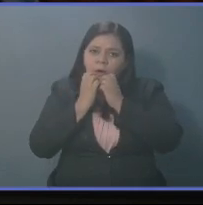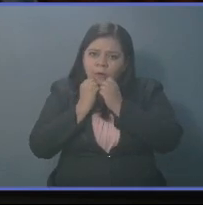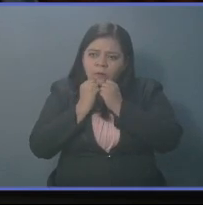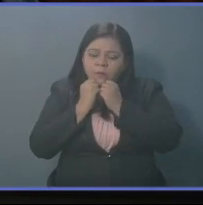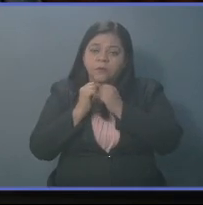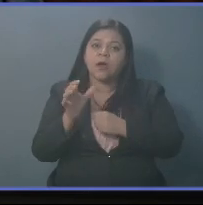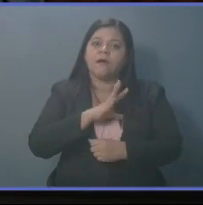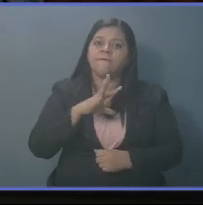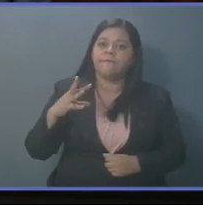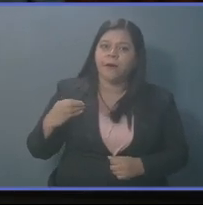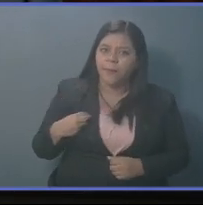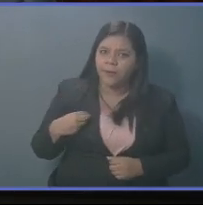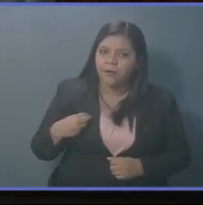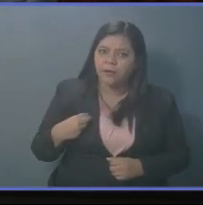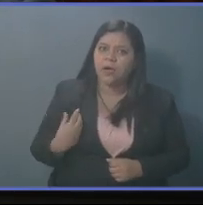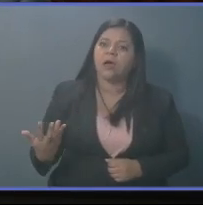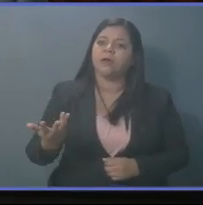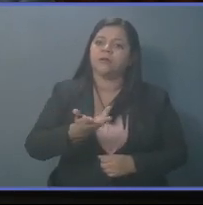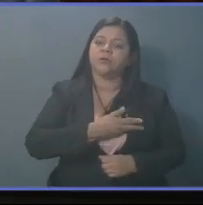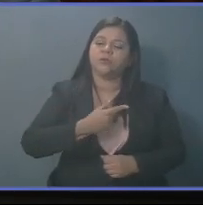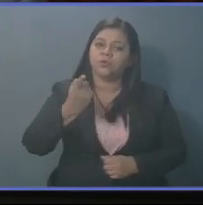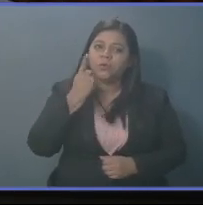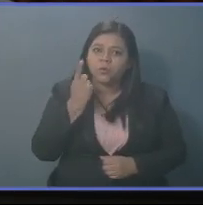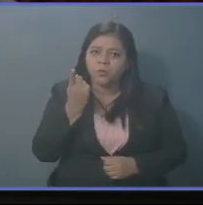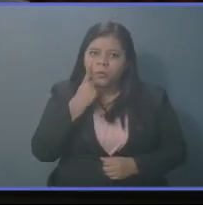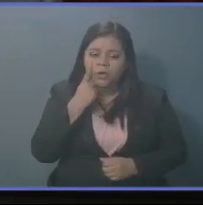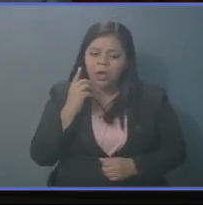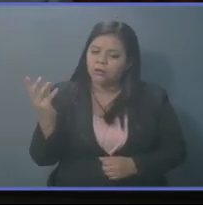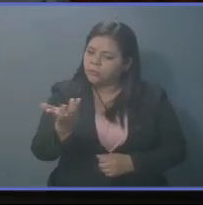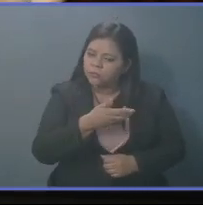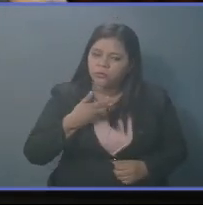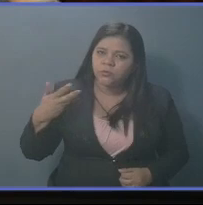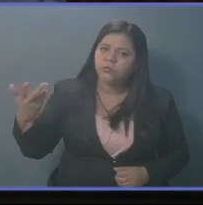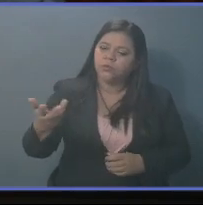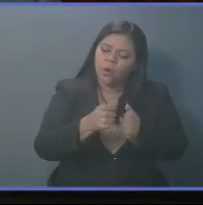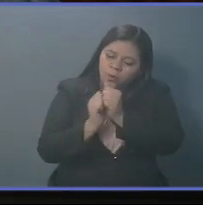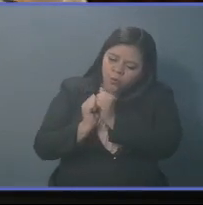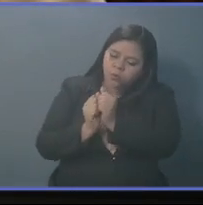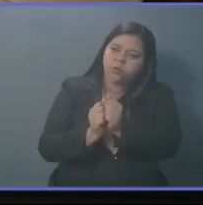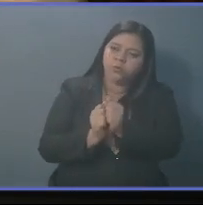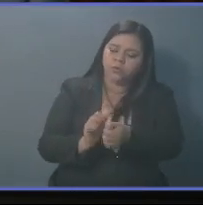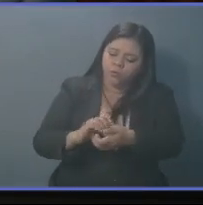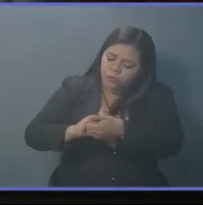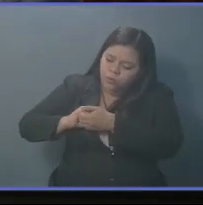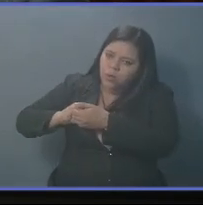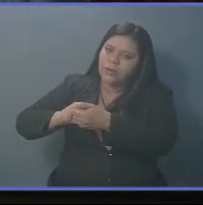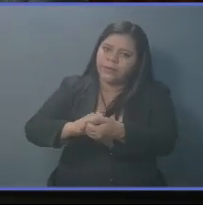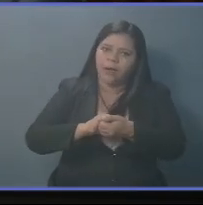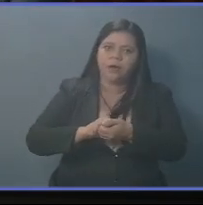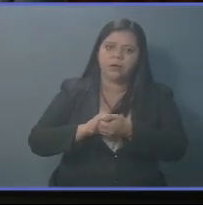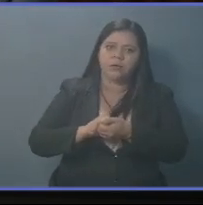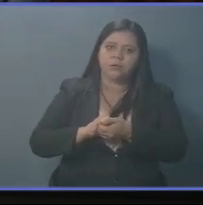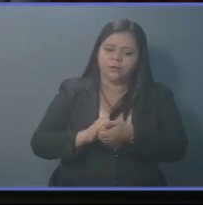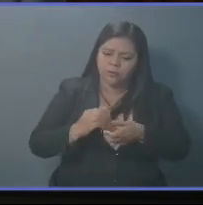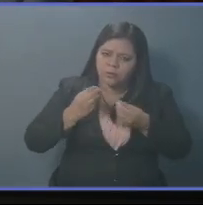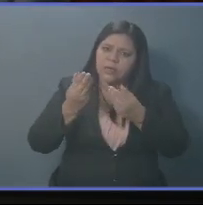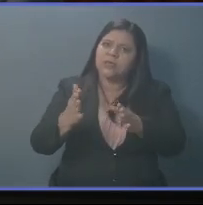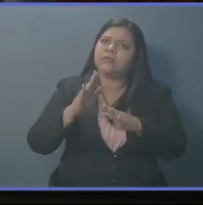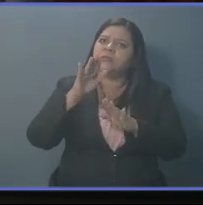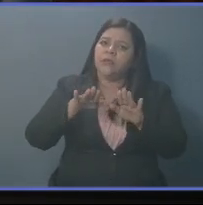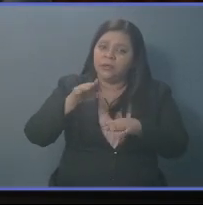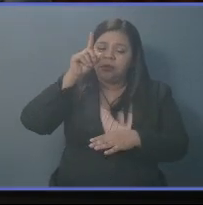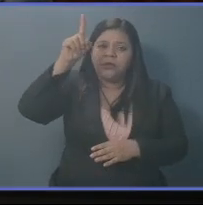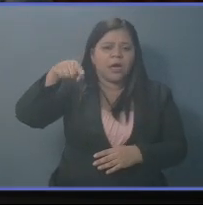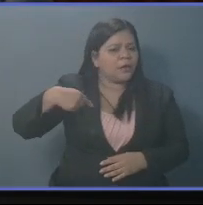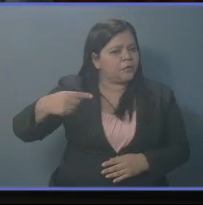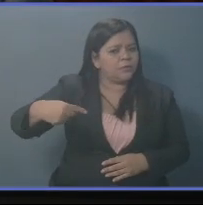familia. Tenemos que cuidarnos. Unirnos. Ser solidarios. Empáticos. Darle gracias a Dios siempre.